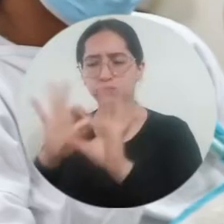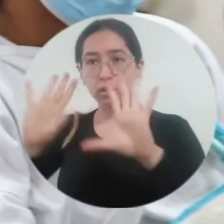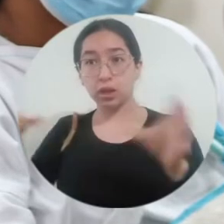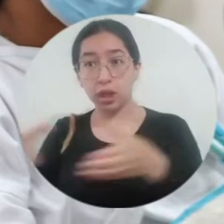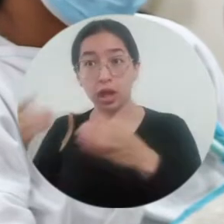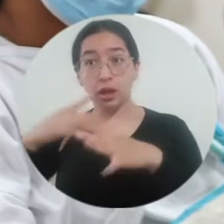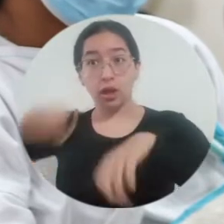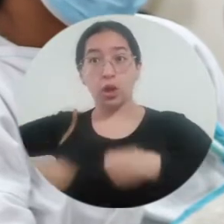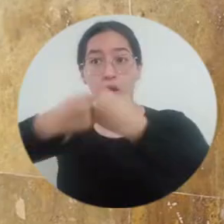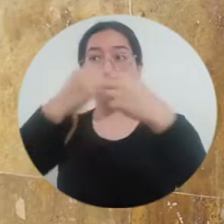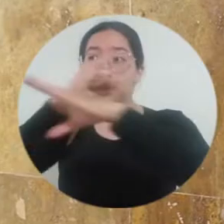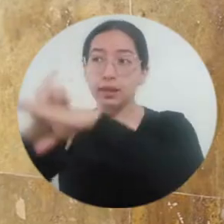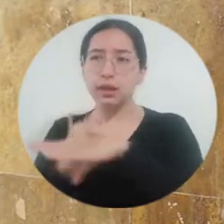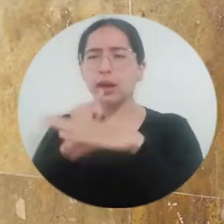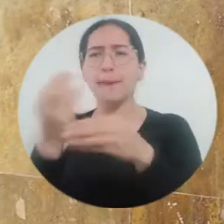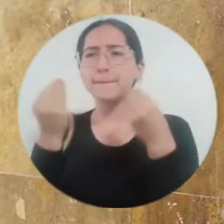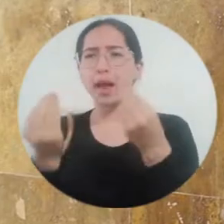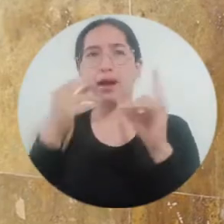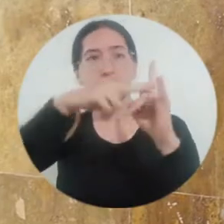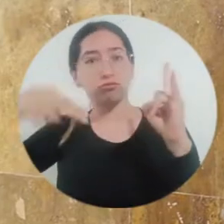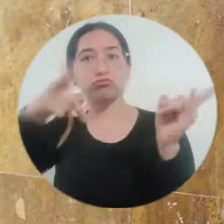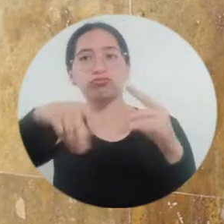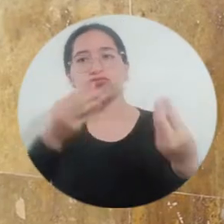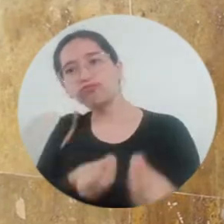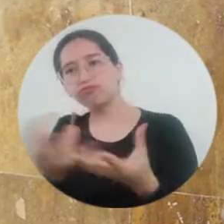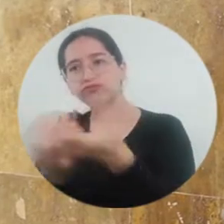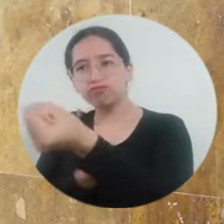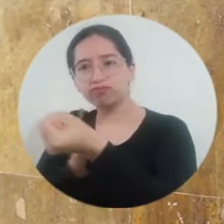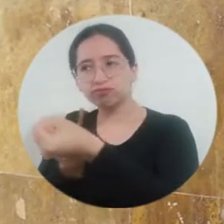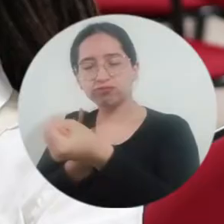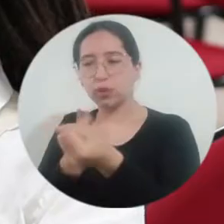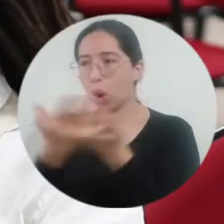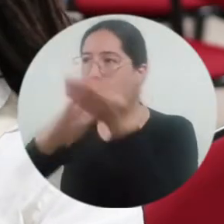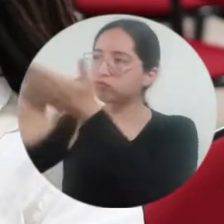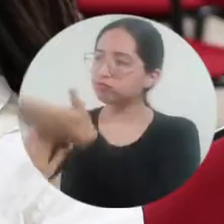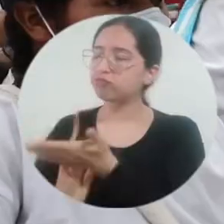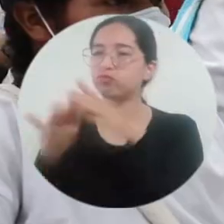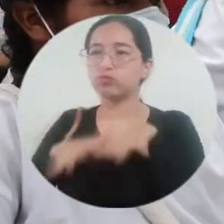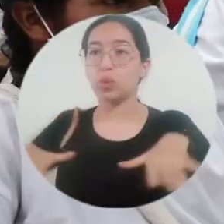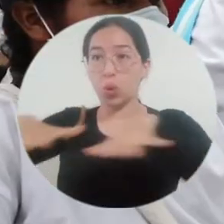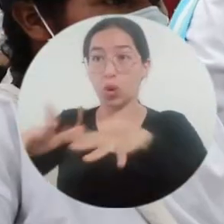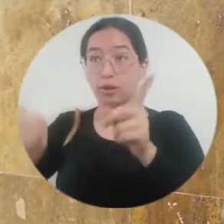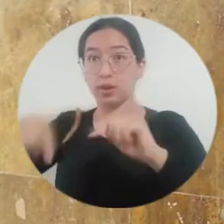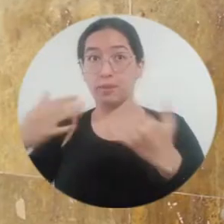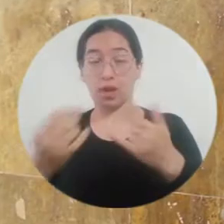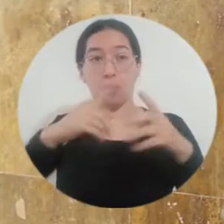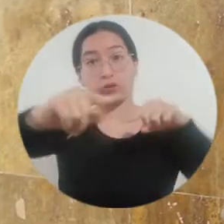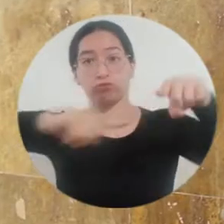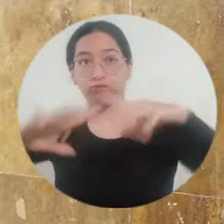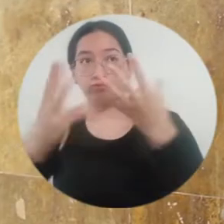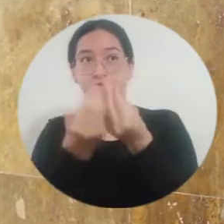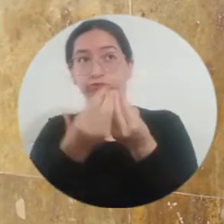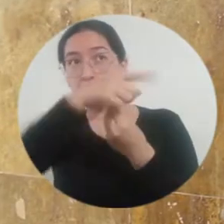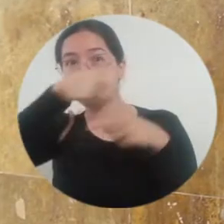convenios interinstitucionales en el que la universidad nos puede aportar capacidad instalada, estamos trabajando con los directivos de la universidad